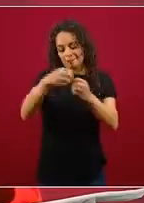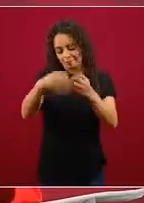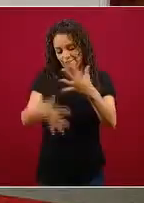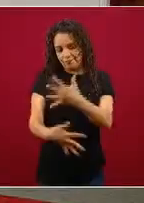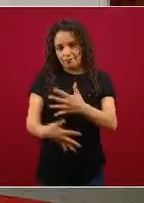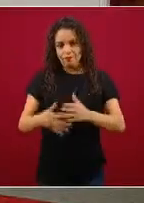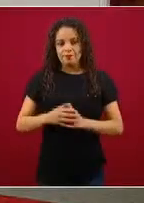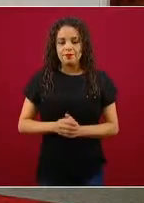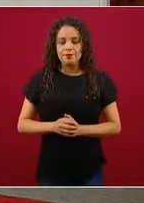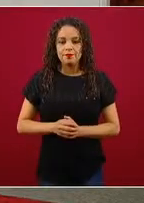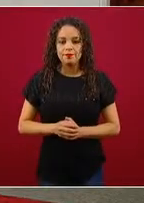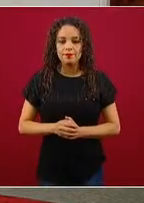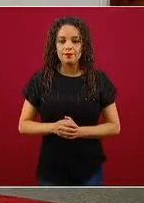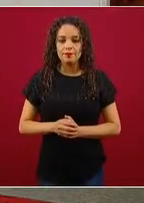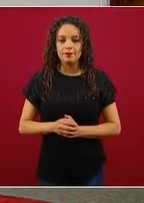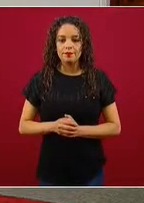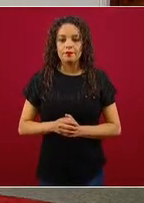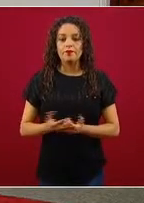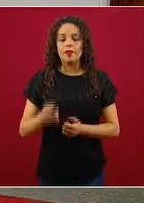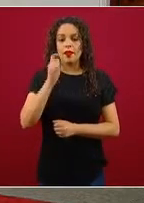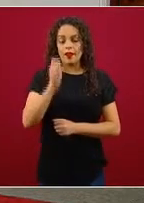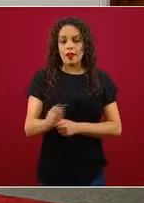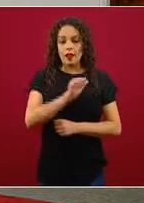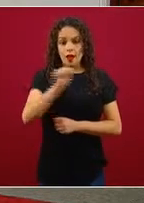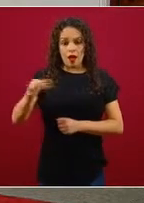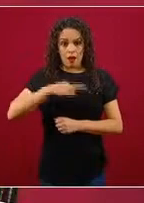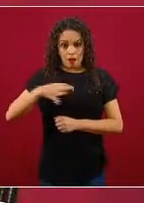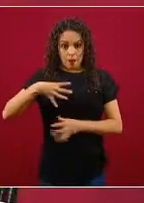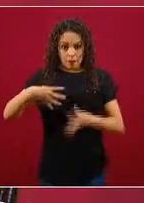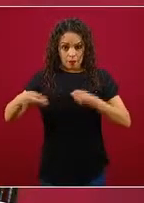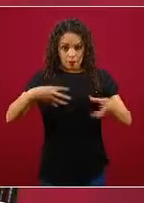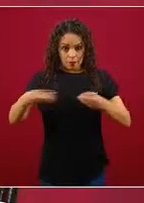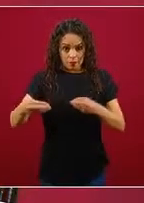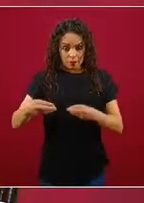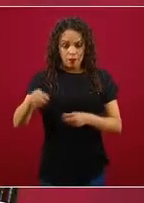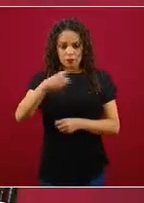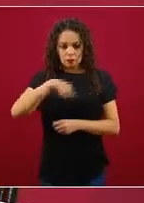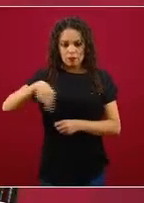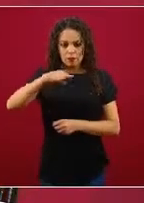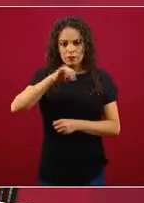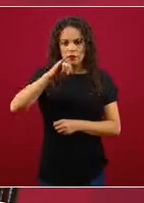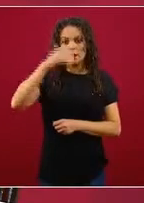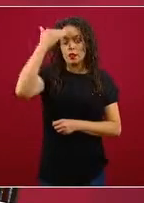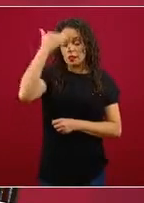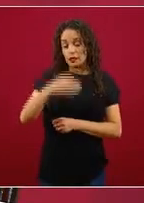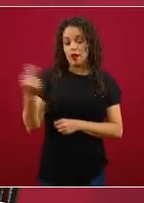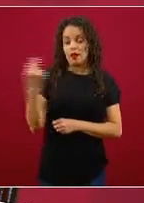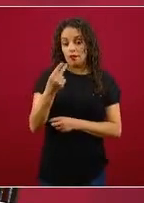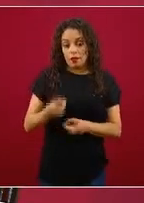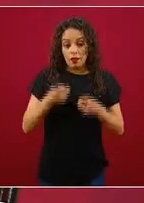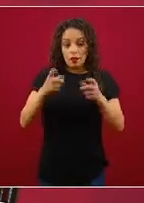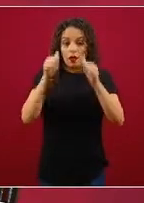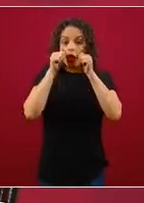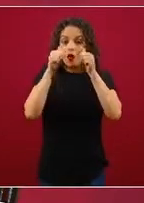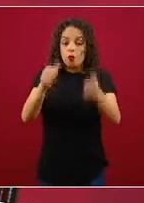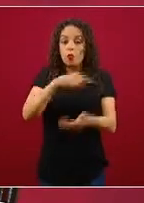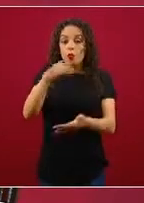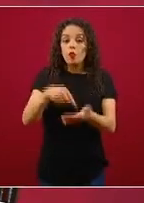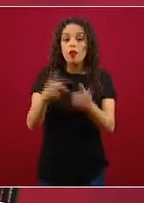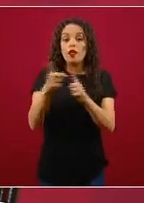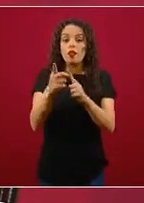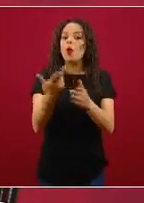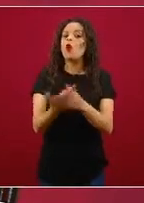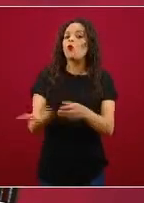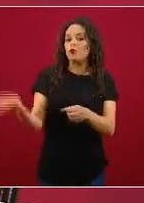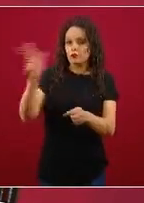perspectiva de que las epidemias, si bien se tienen que contener, atender en las áreas hospitalarias, un